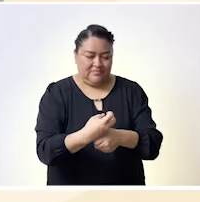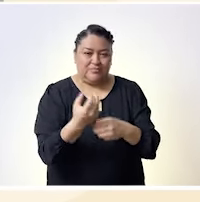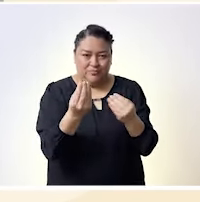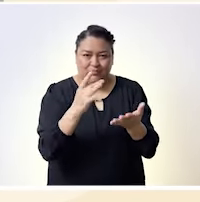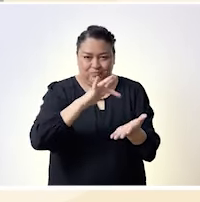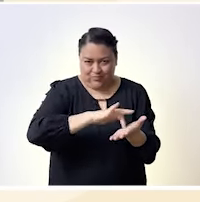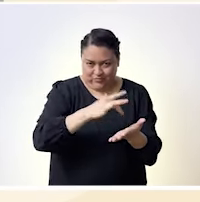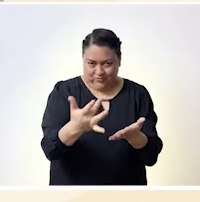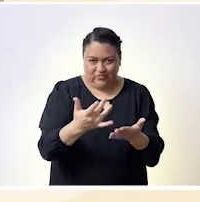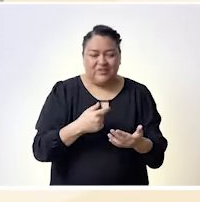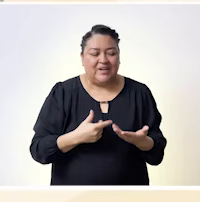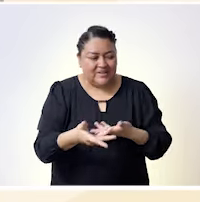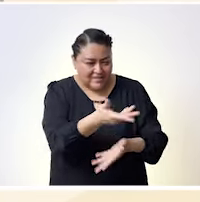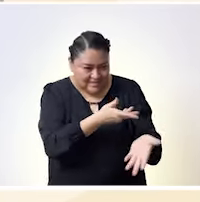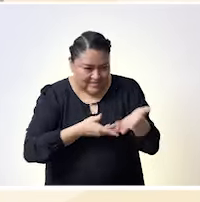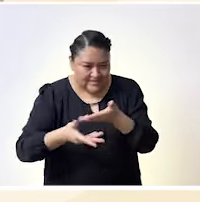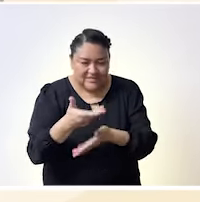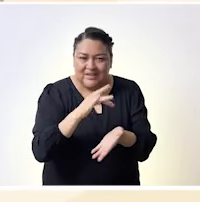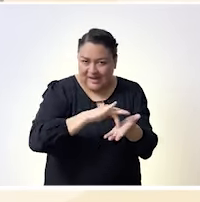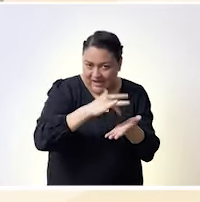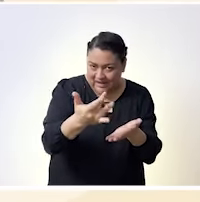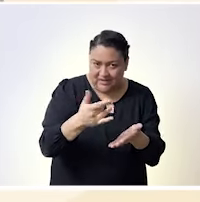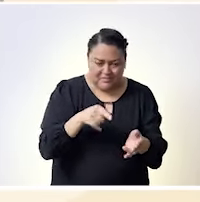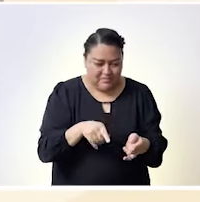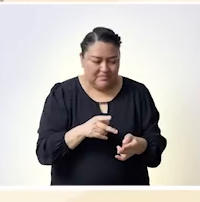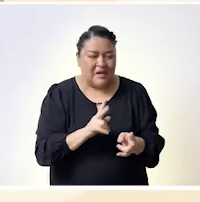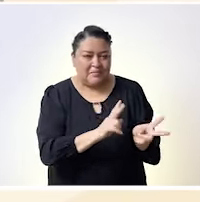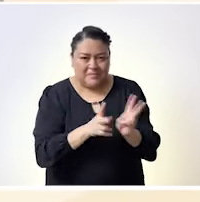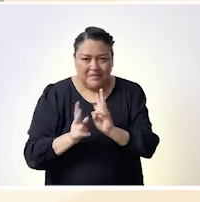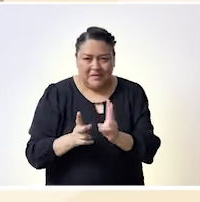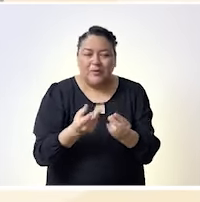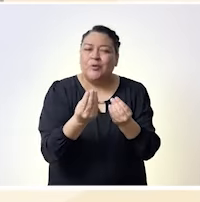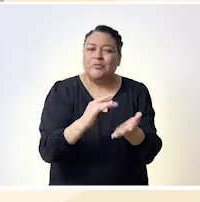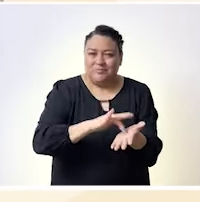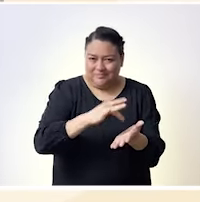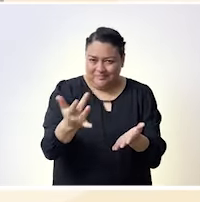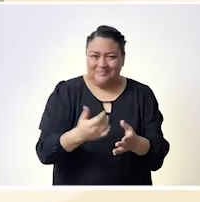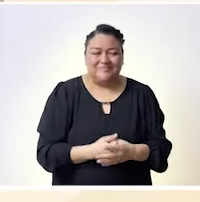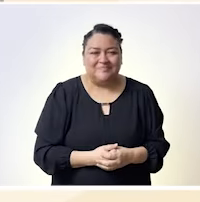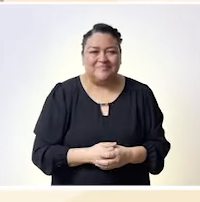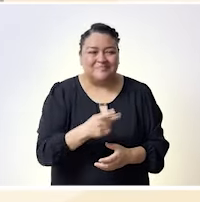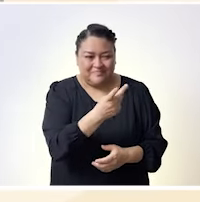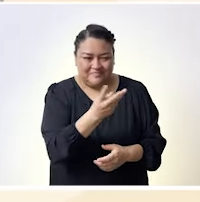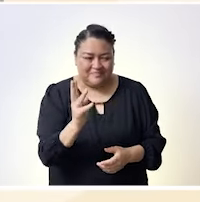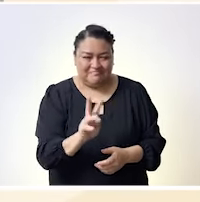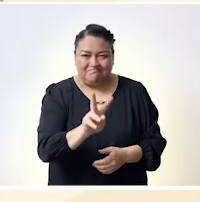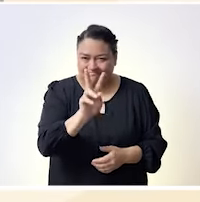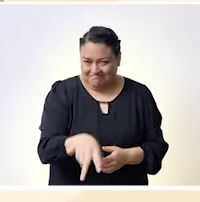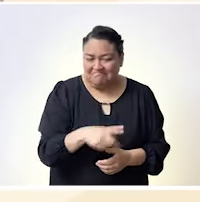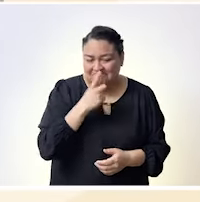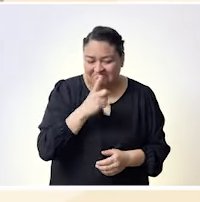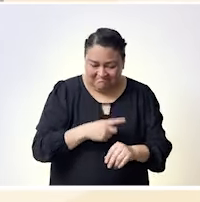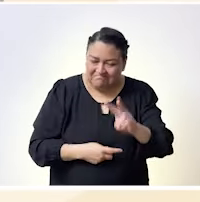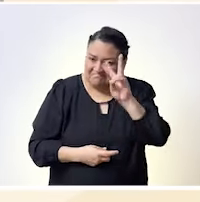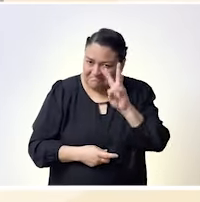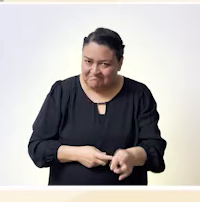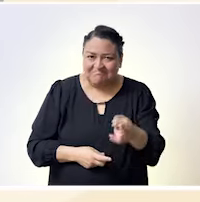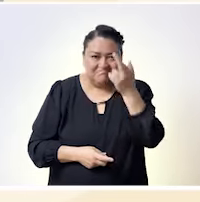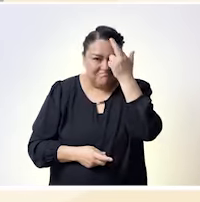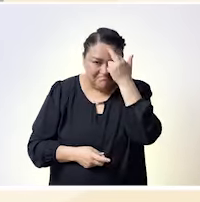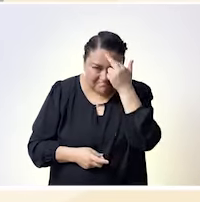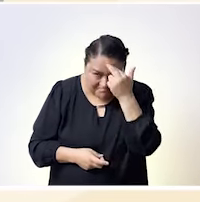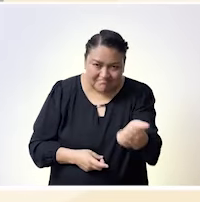indígena en donde hay usos y costumbre y tú lo decías desde un principio ¿no? no hay voz ni voto